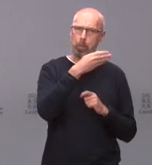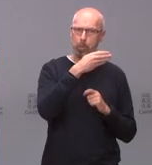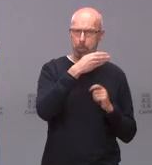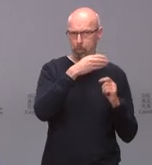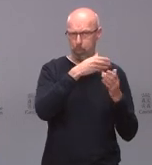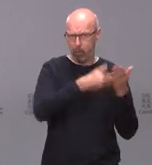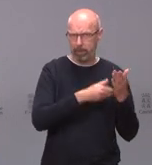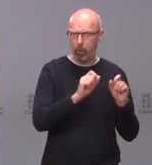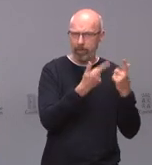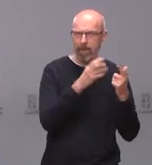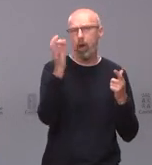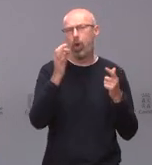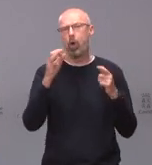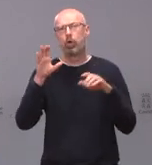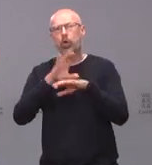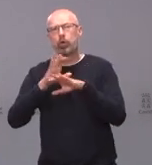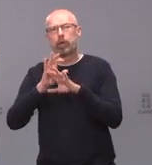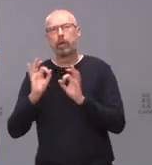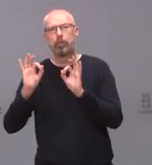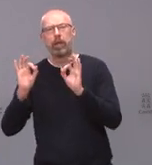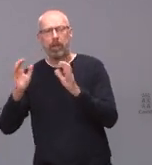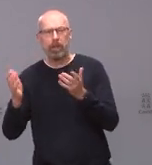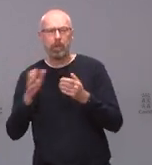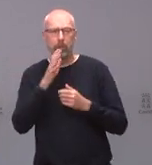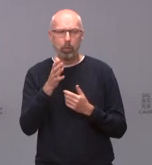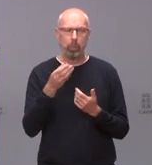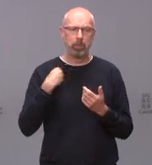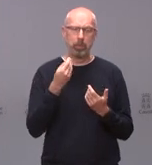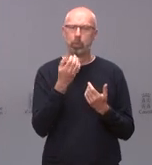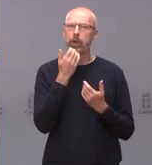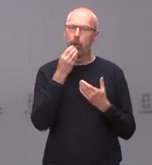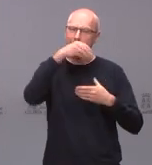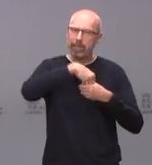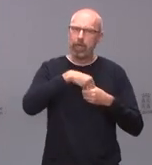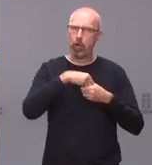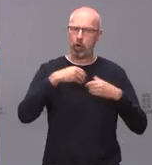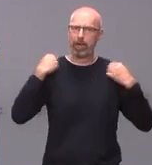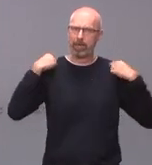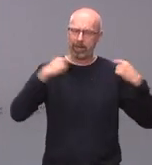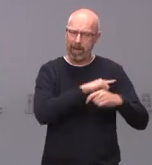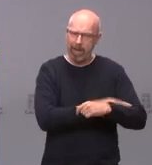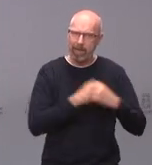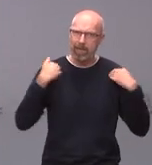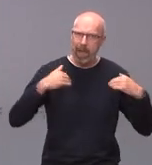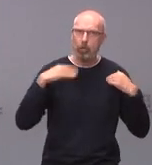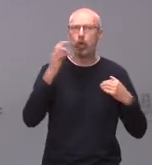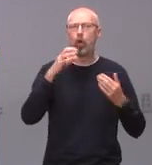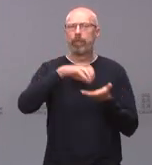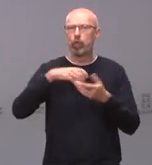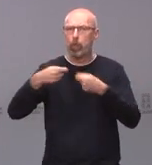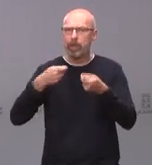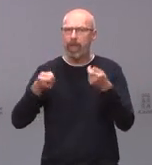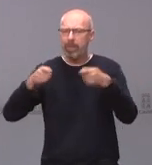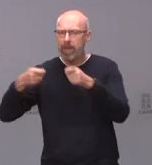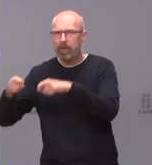luego, ha hablado de cerrar hostelería del interior, gimnasios, también se encerrarían los centros comerciales y ha dicho que